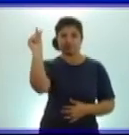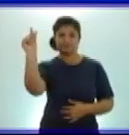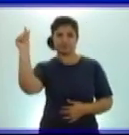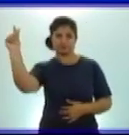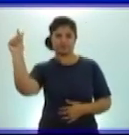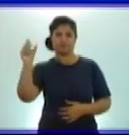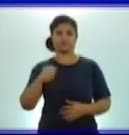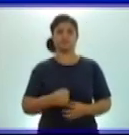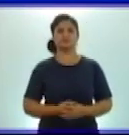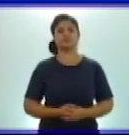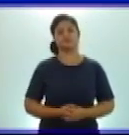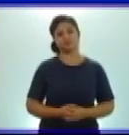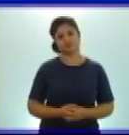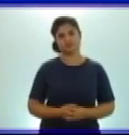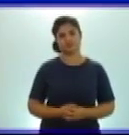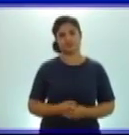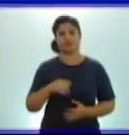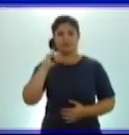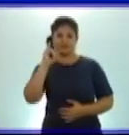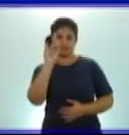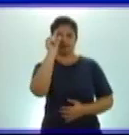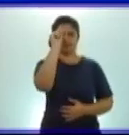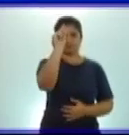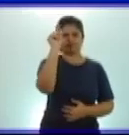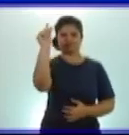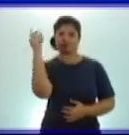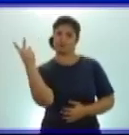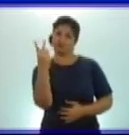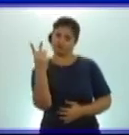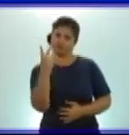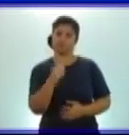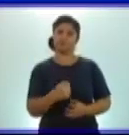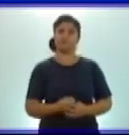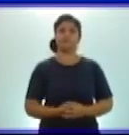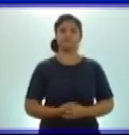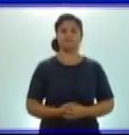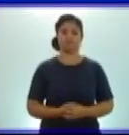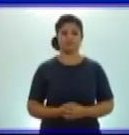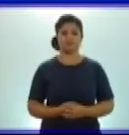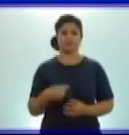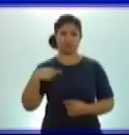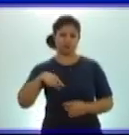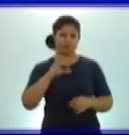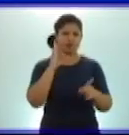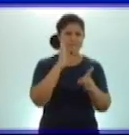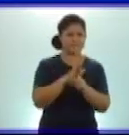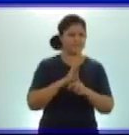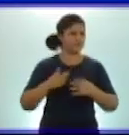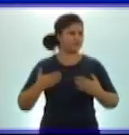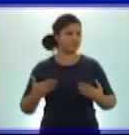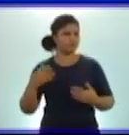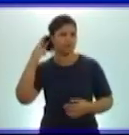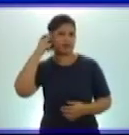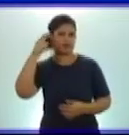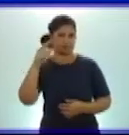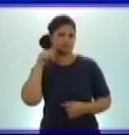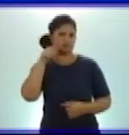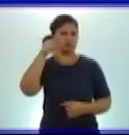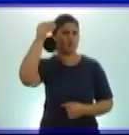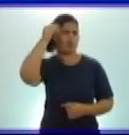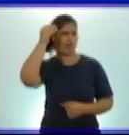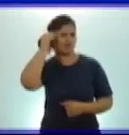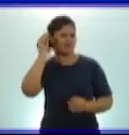iniciaremos nuestro encuentro recordando en primer lugar que aprendiste a hacer